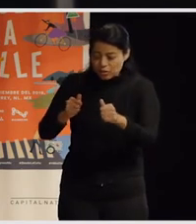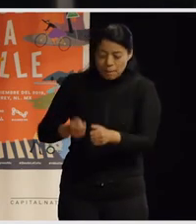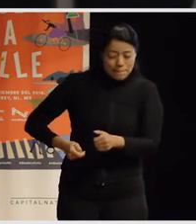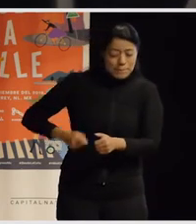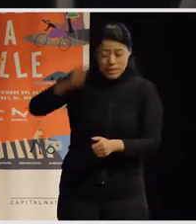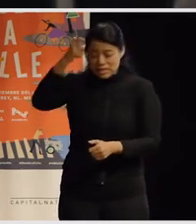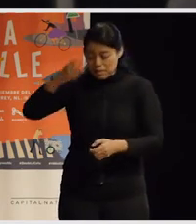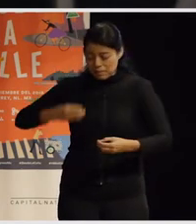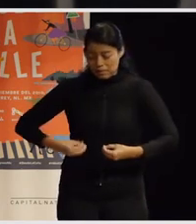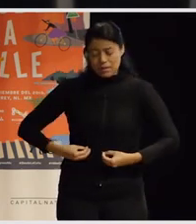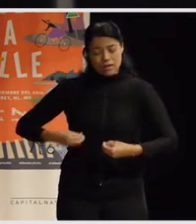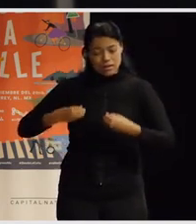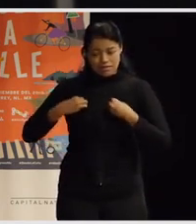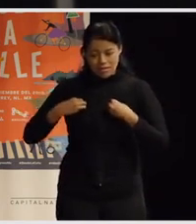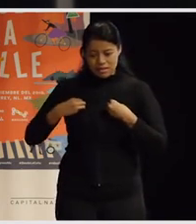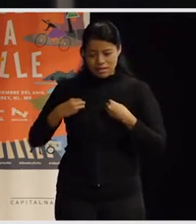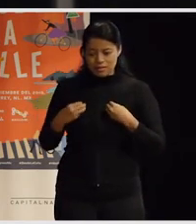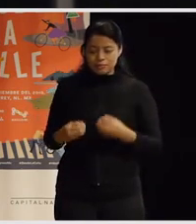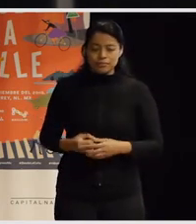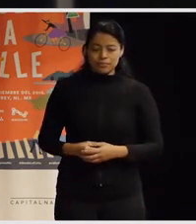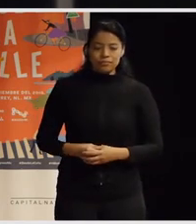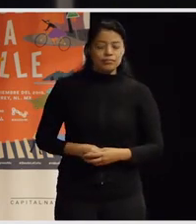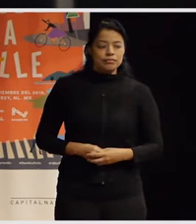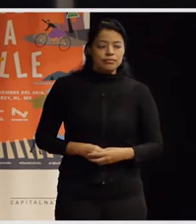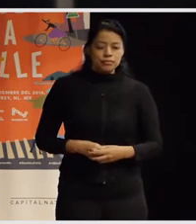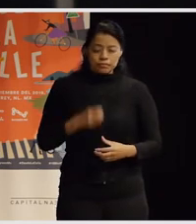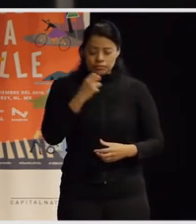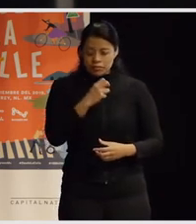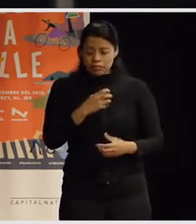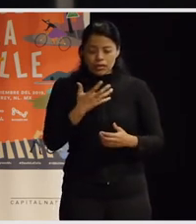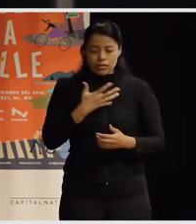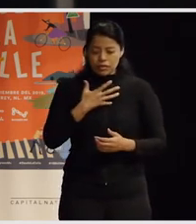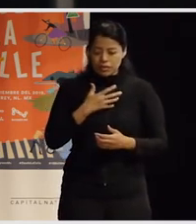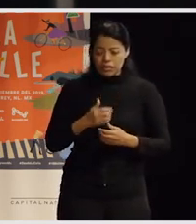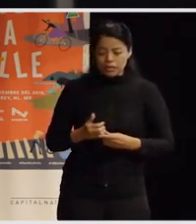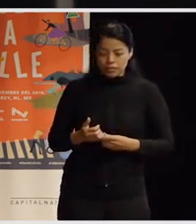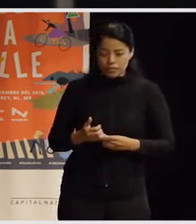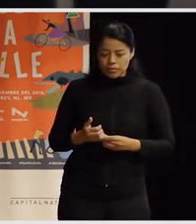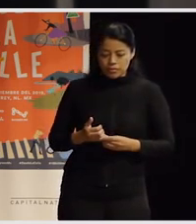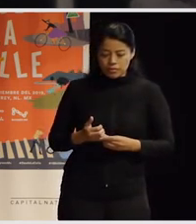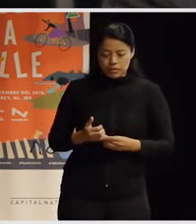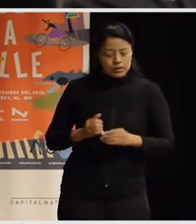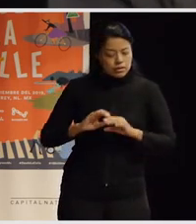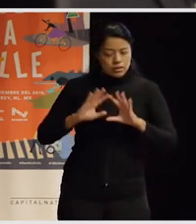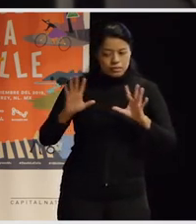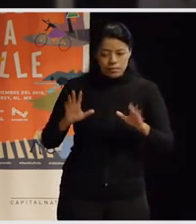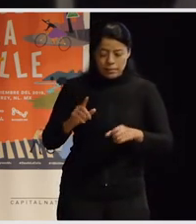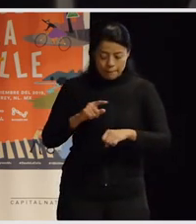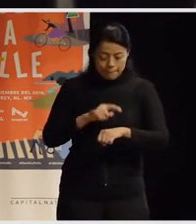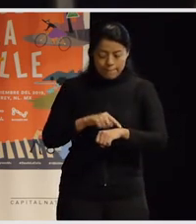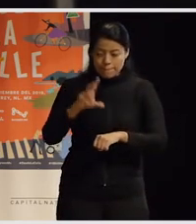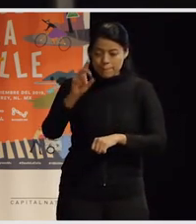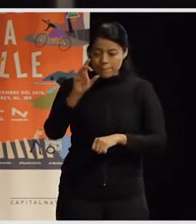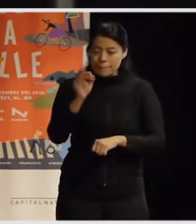lo que hacemos. Bueno, con esto tenemos todavía, fíjense qué maravilloso, media hora